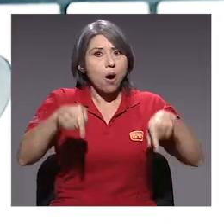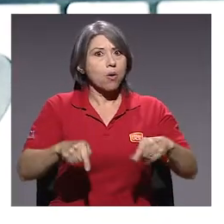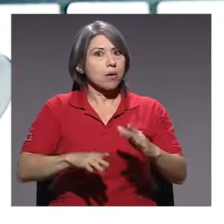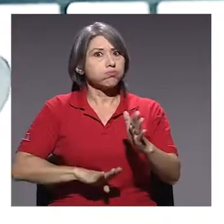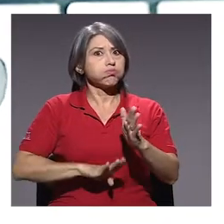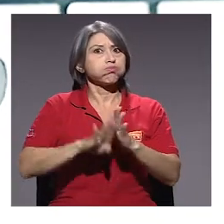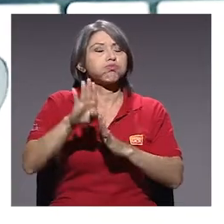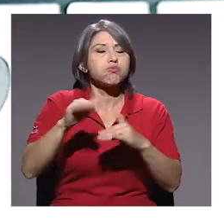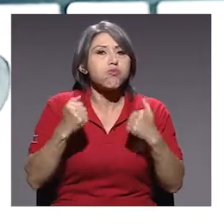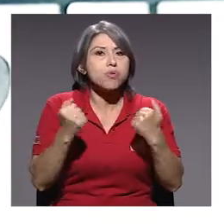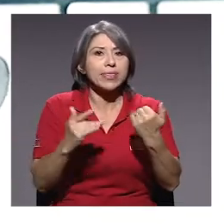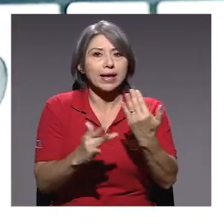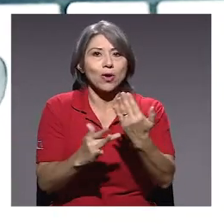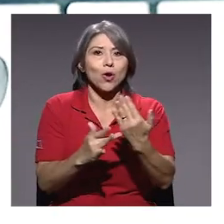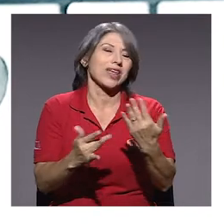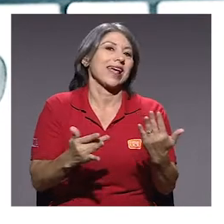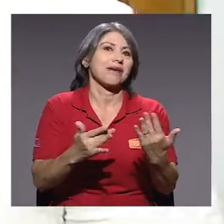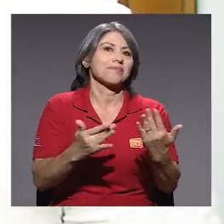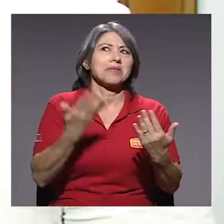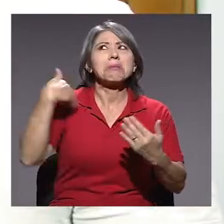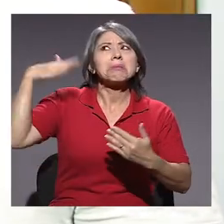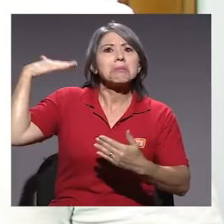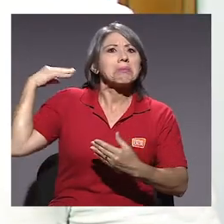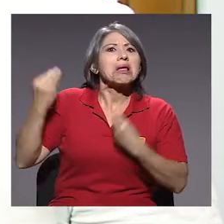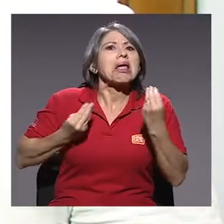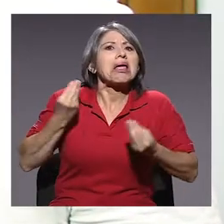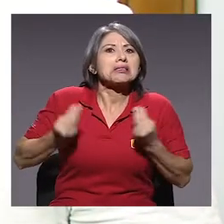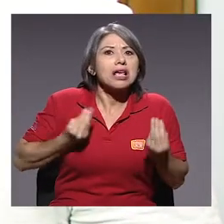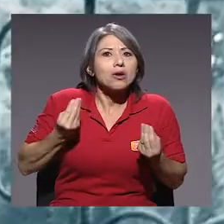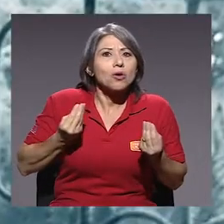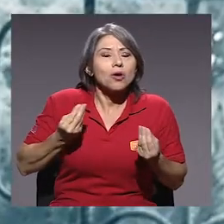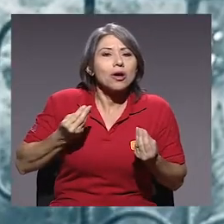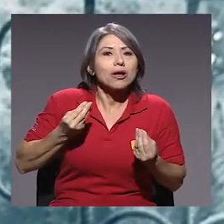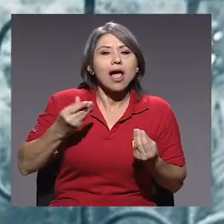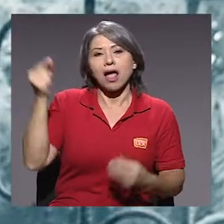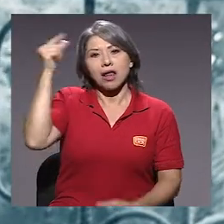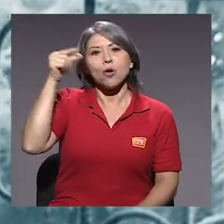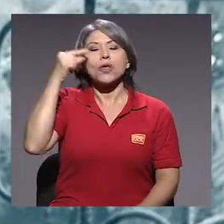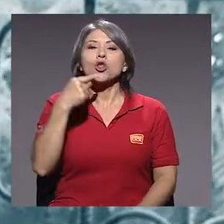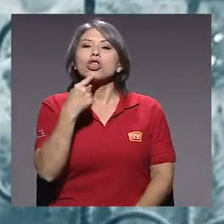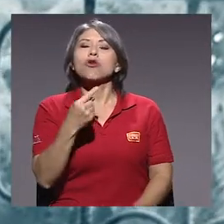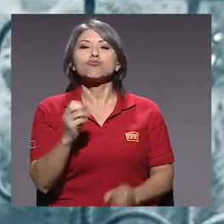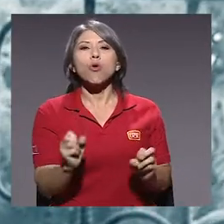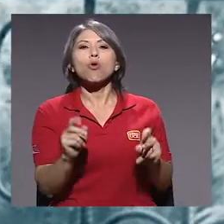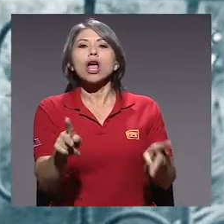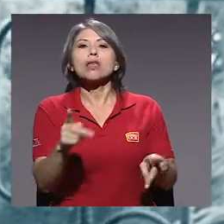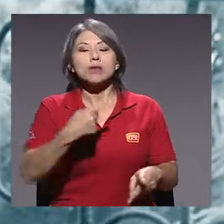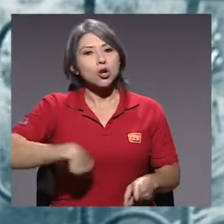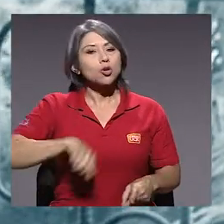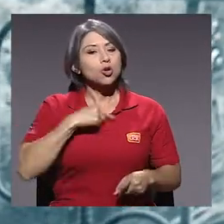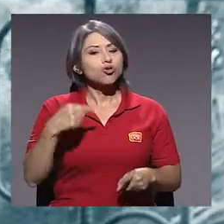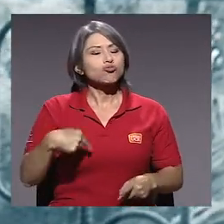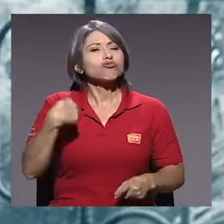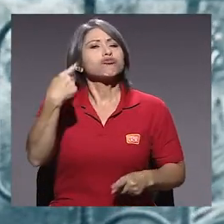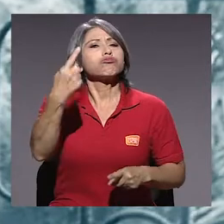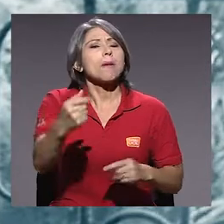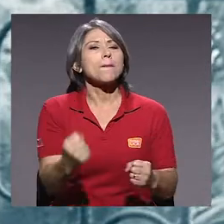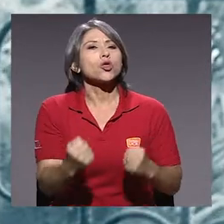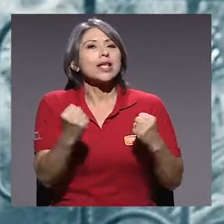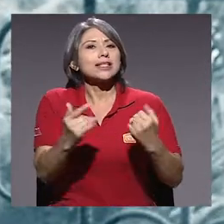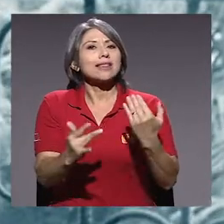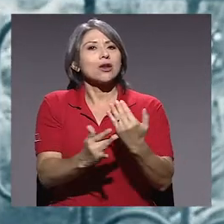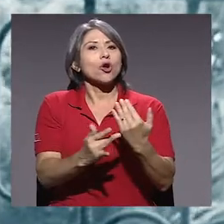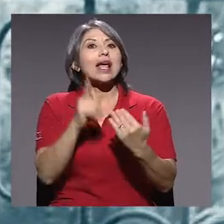potencia tecnológica mundial. ¿Qué es lo que empezaron a hacer? El gobierno dijo, ok, vamos a hacer una potencia